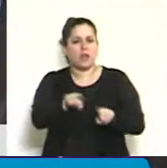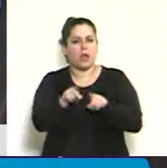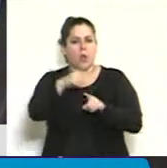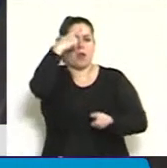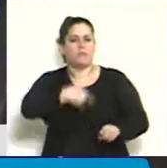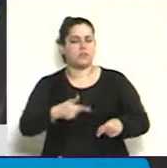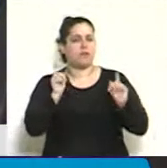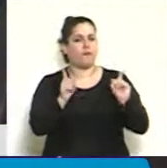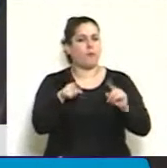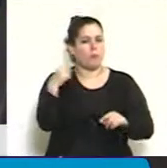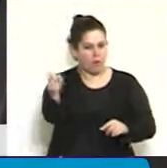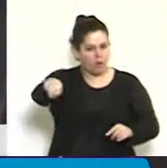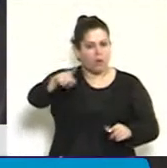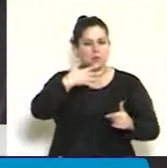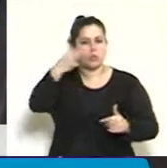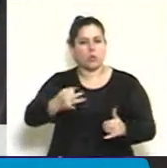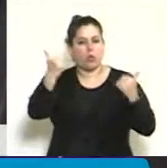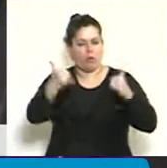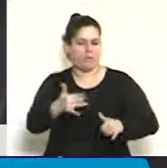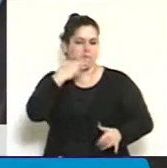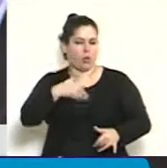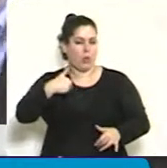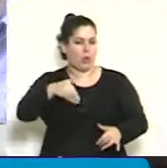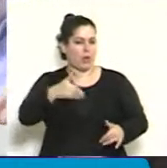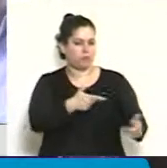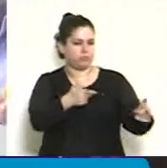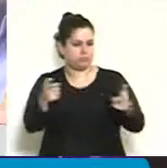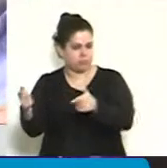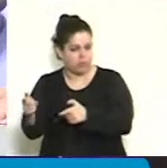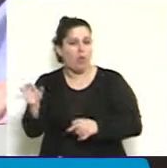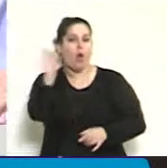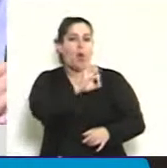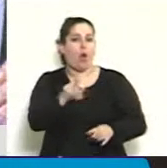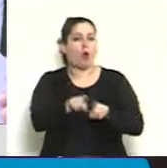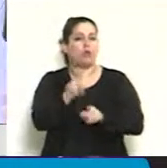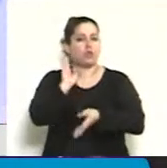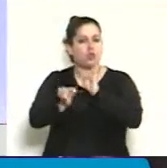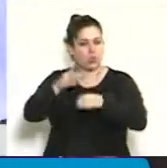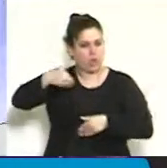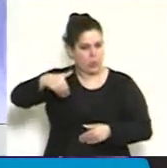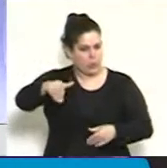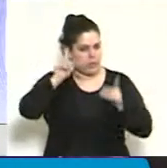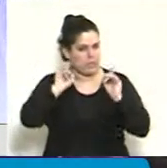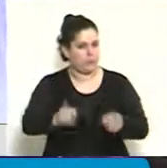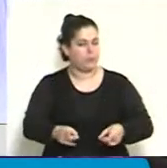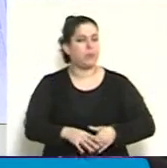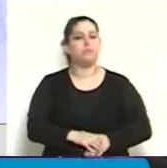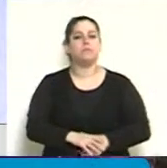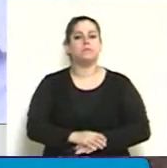física porque estaban seguros del fusilamiento o de las torturas a las que iban a ser sometidos.